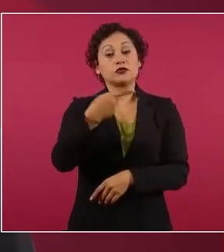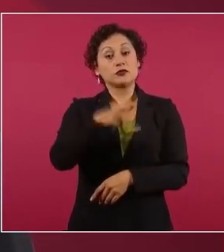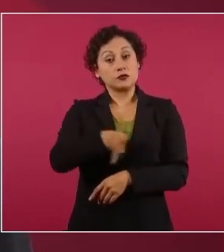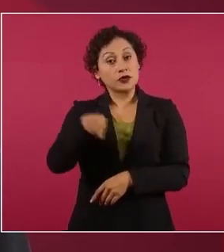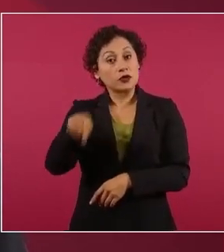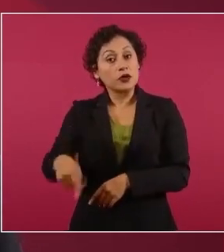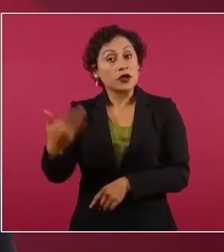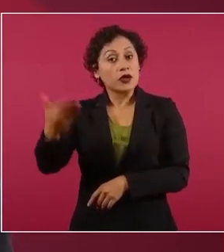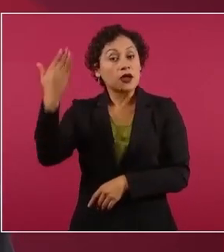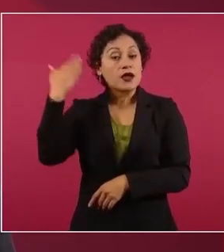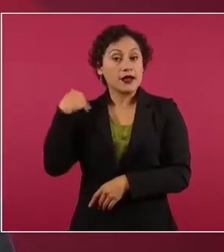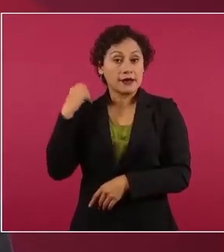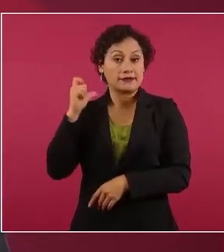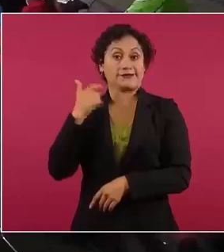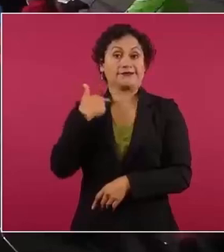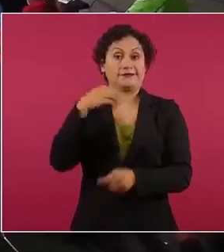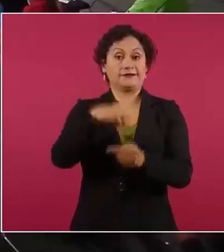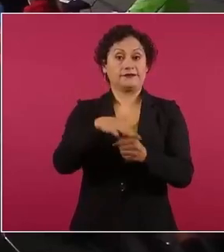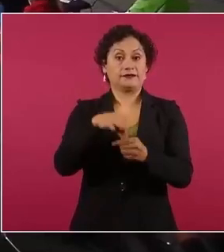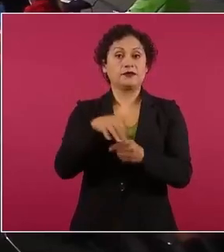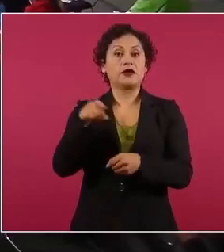y rellenar las urnas